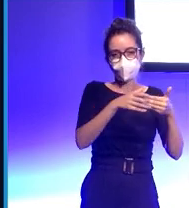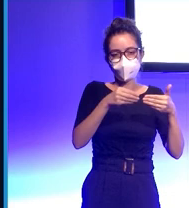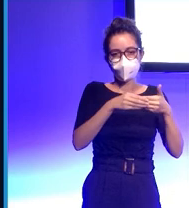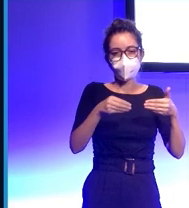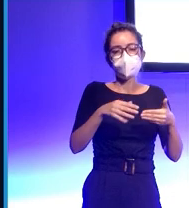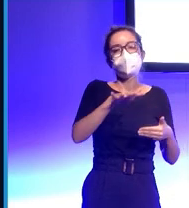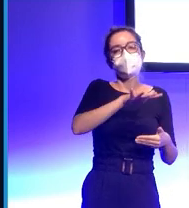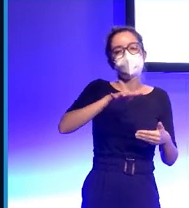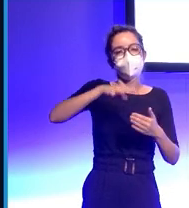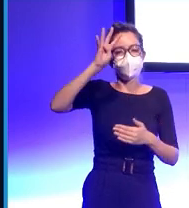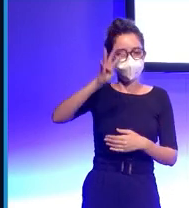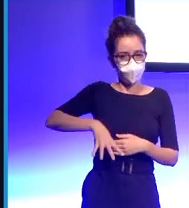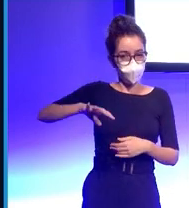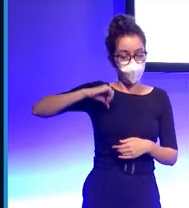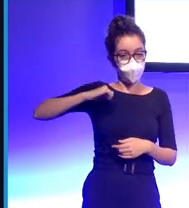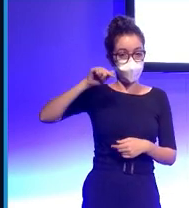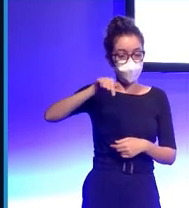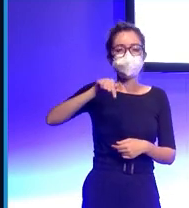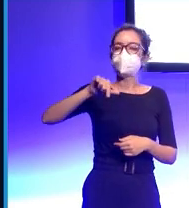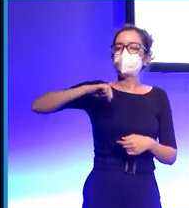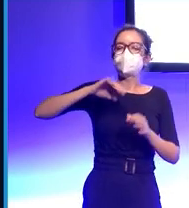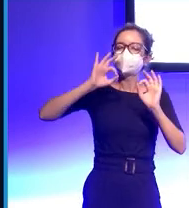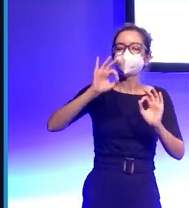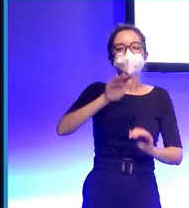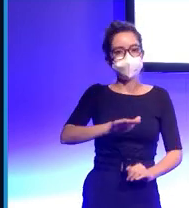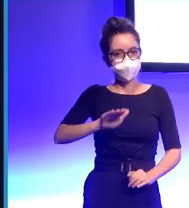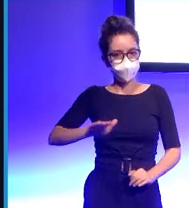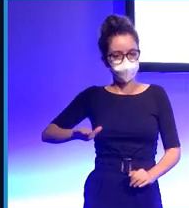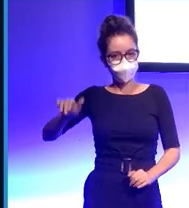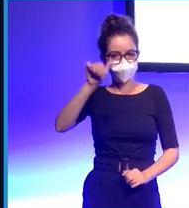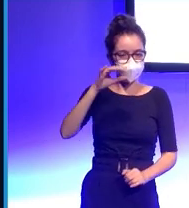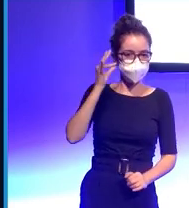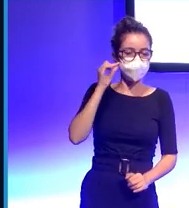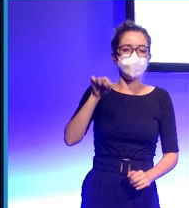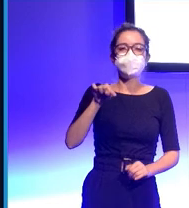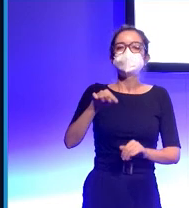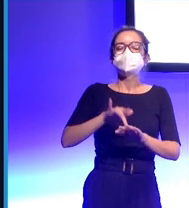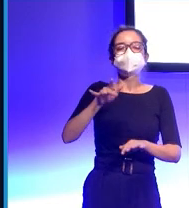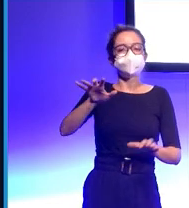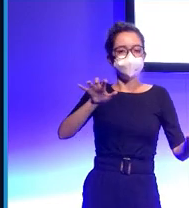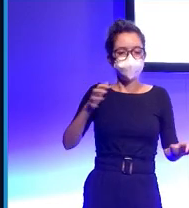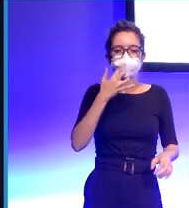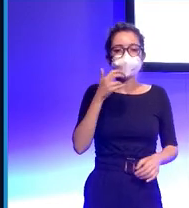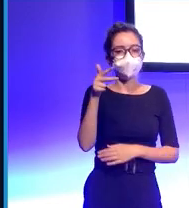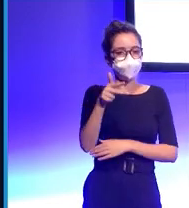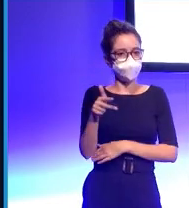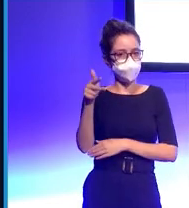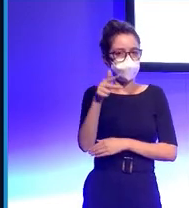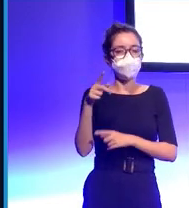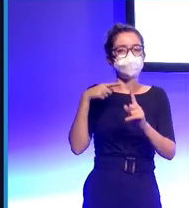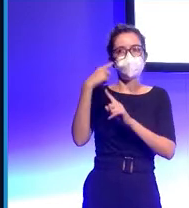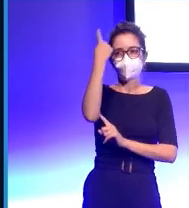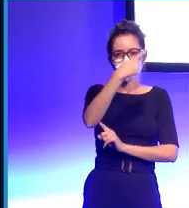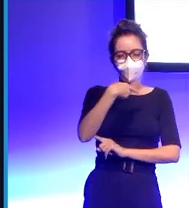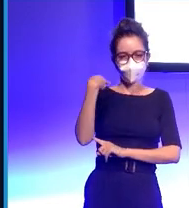-Jean-Dadeu de Barcelona que es un hospital de niños y el coche como os decía está dotado de varios sensores tiene una cámara para el análisis de la expresión facial